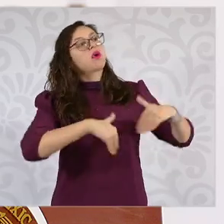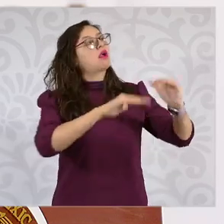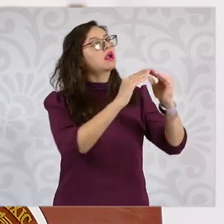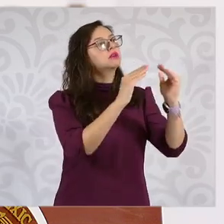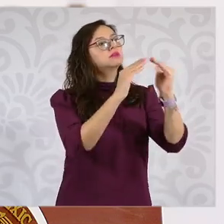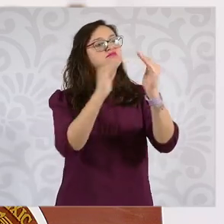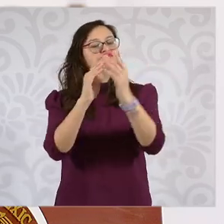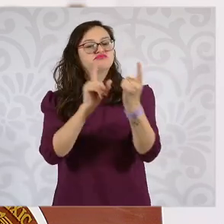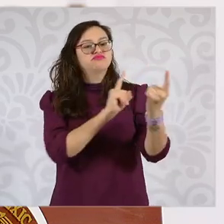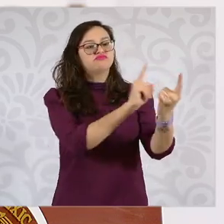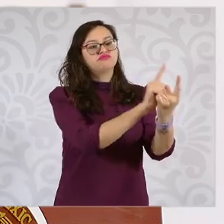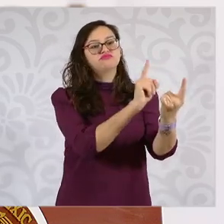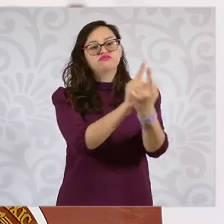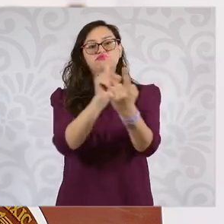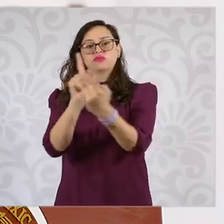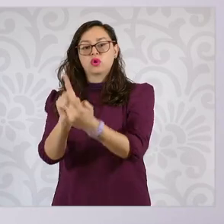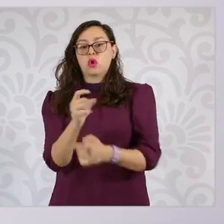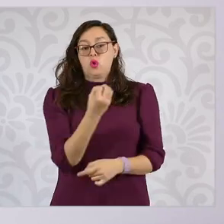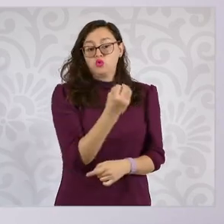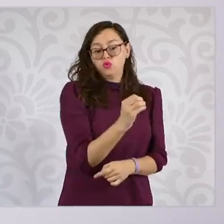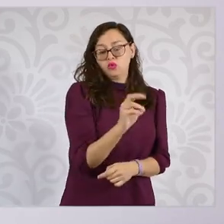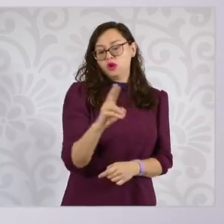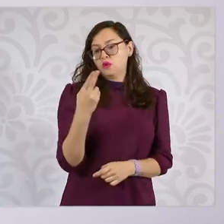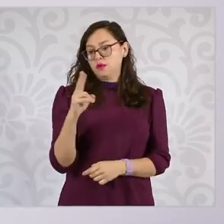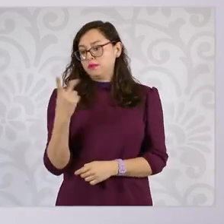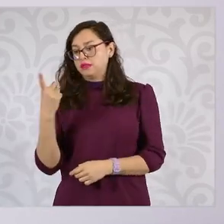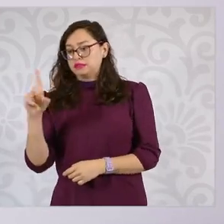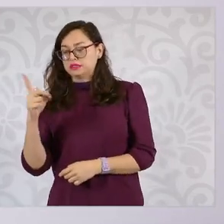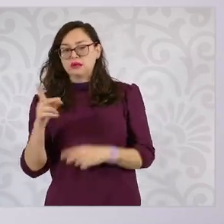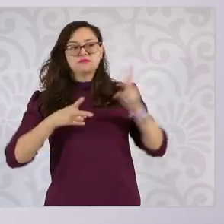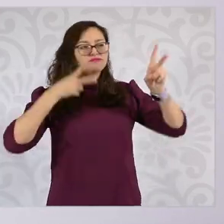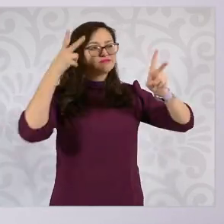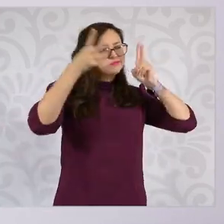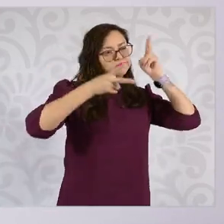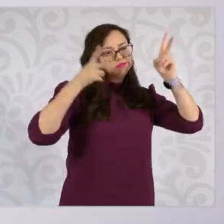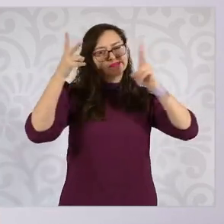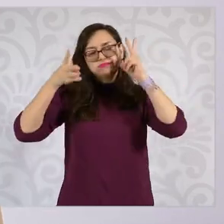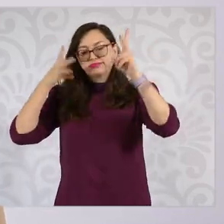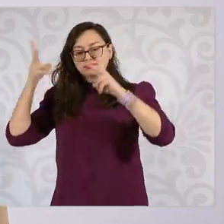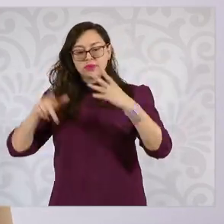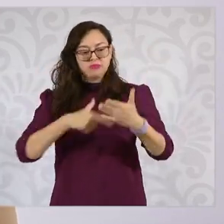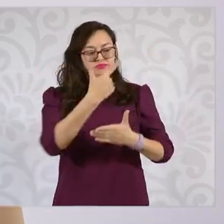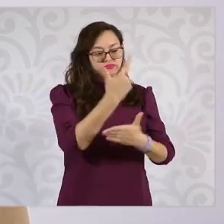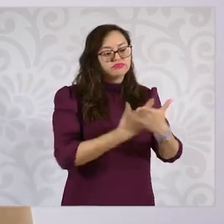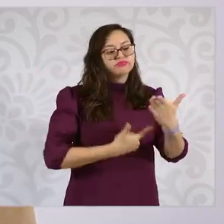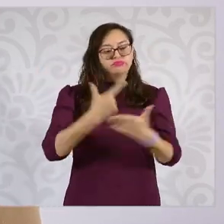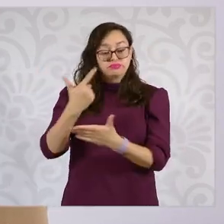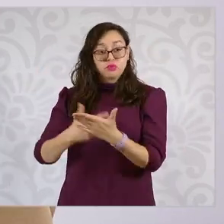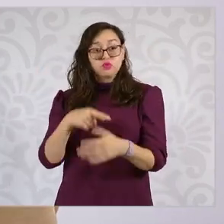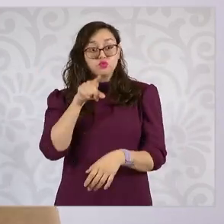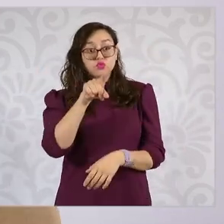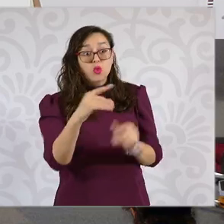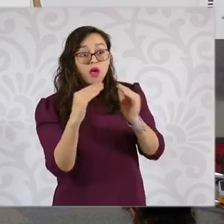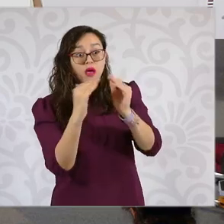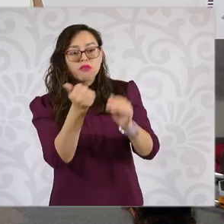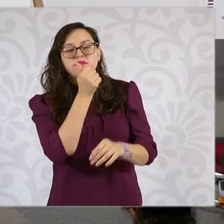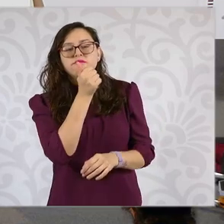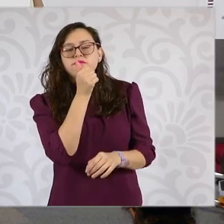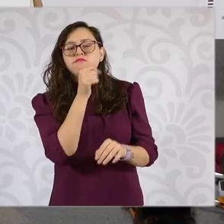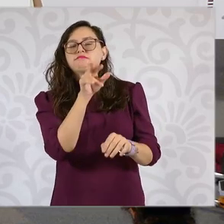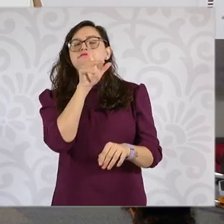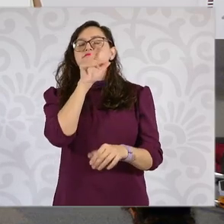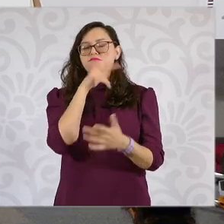entre el mes de octubre, noviembre y diciembre de esta visita, así que nos esperen pronto, vamos a pasar a visitarlos.